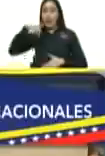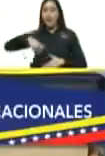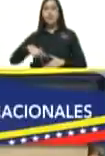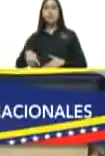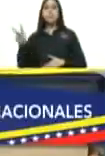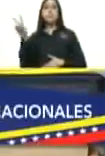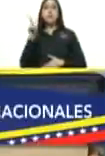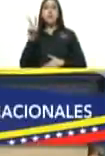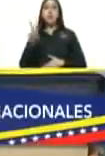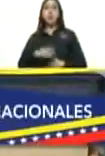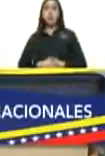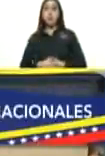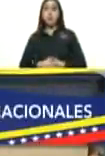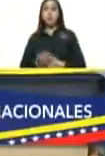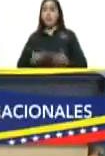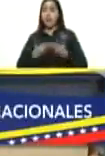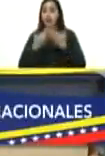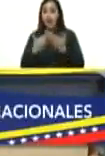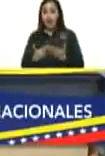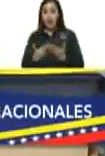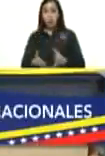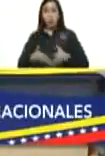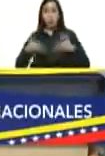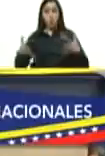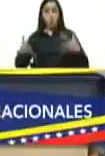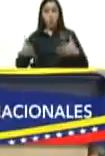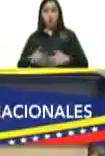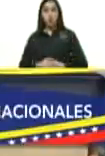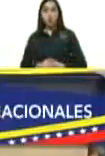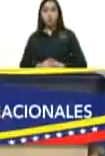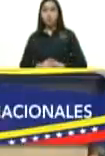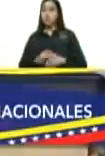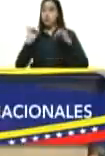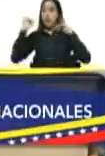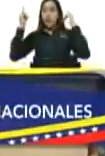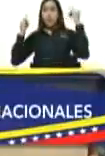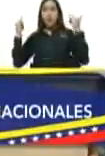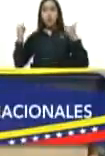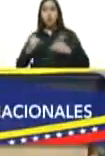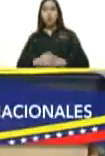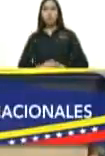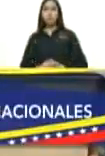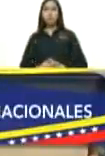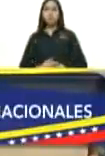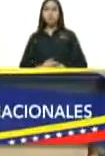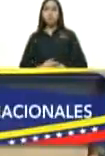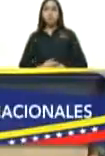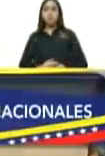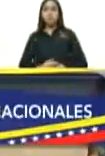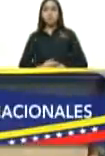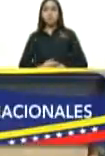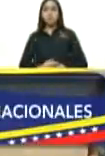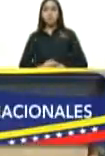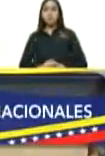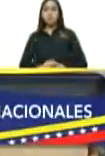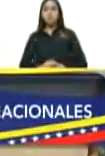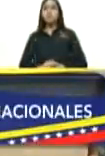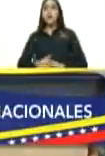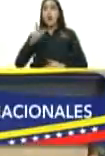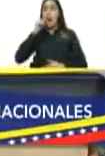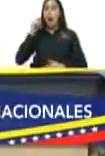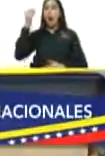recibió con algarabía y celebración la beatificación